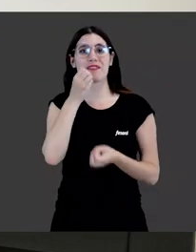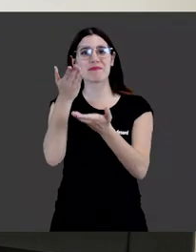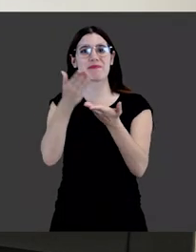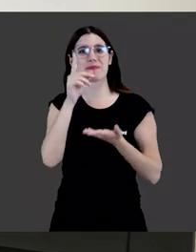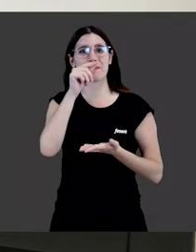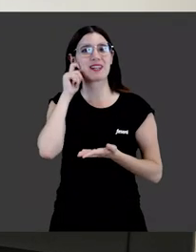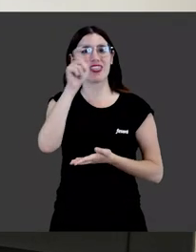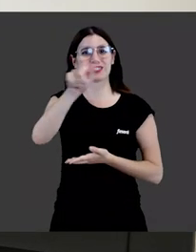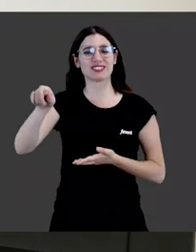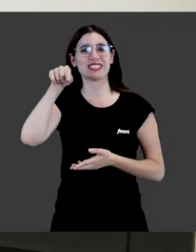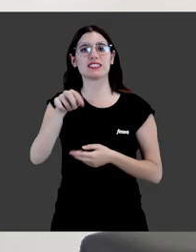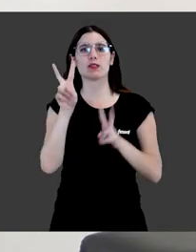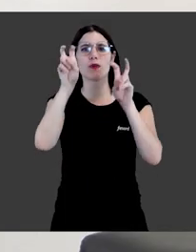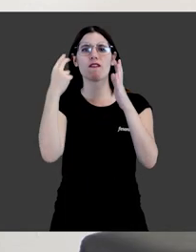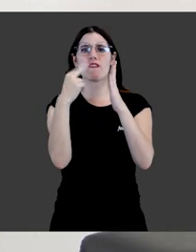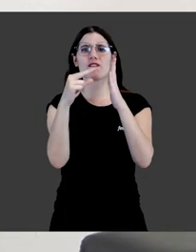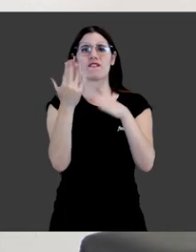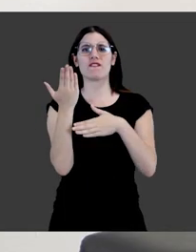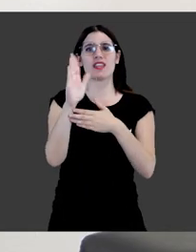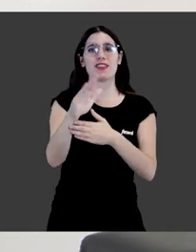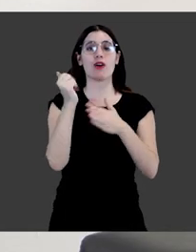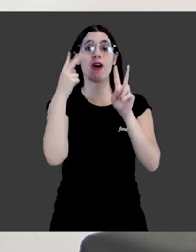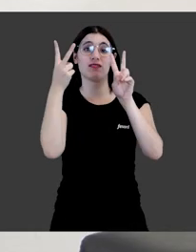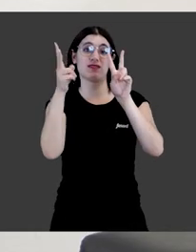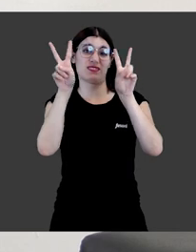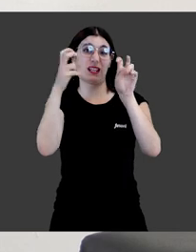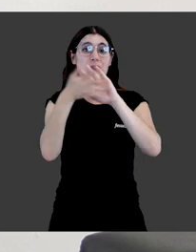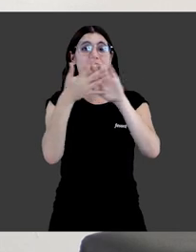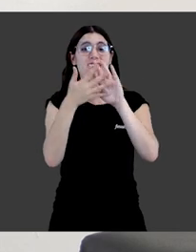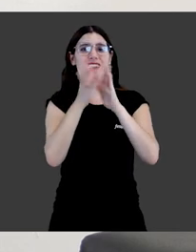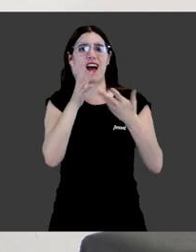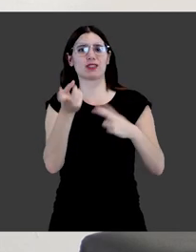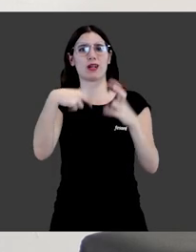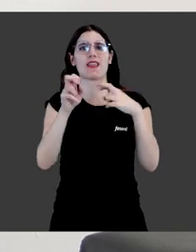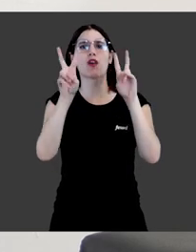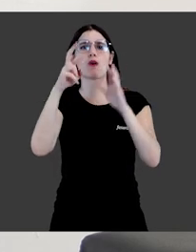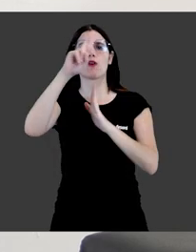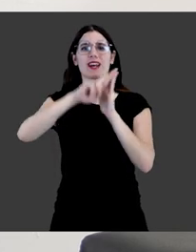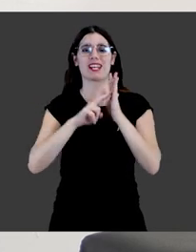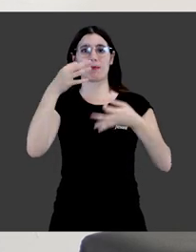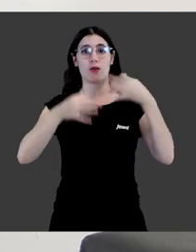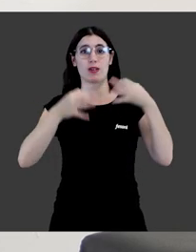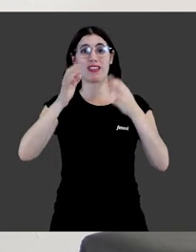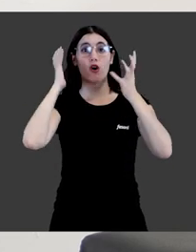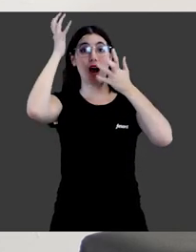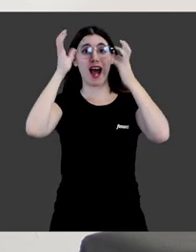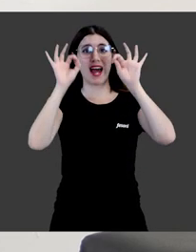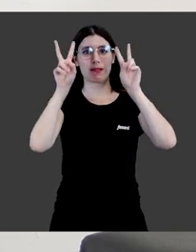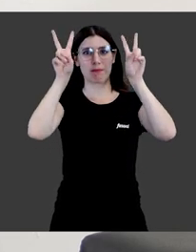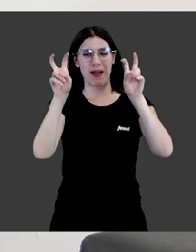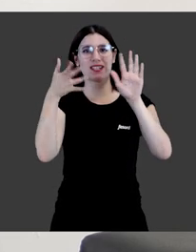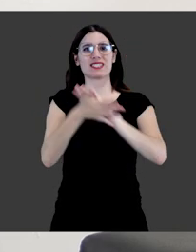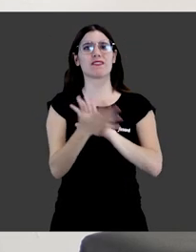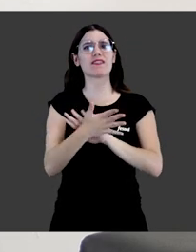Hola, bienvenidas, bienvenidos a este nuevo vídeo en el que abordamos un tema de actualidad, el nuevo régimen jurídico de los animales